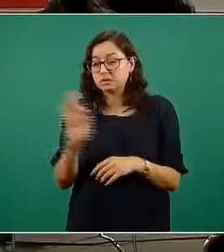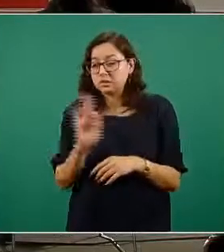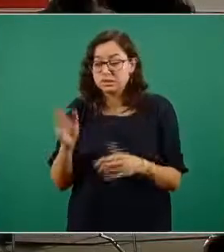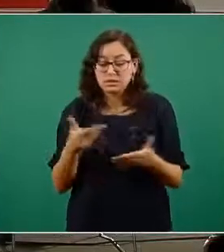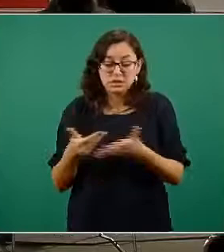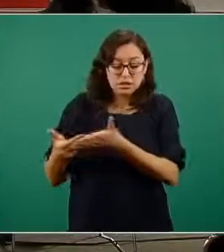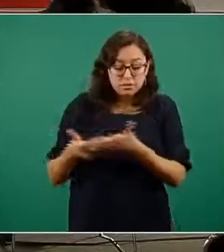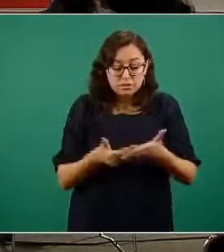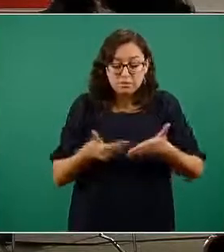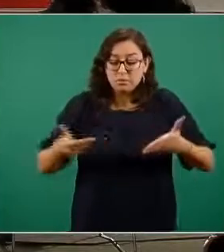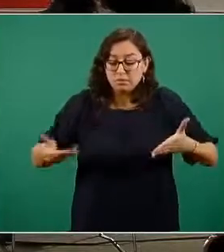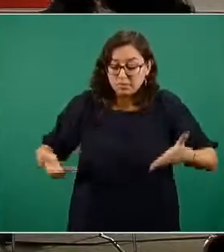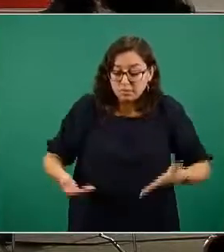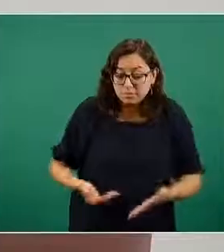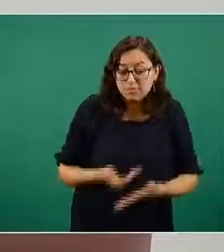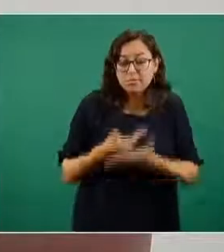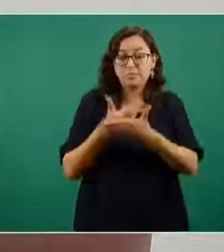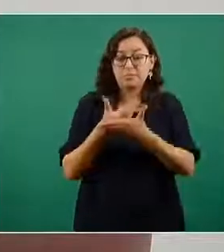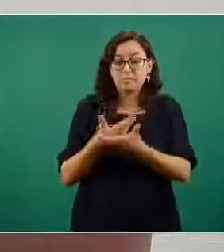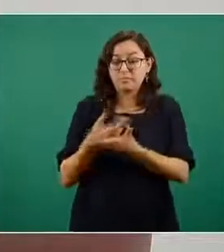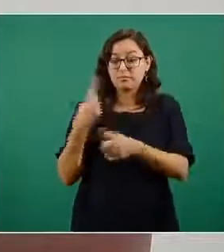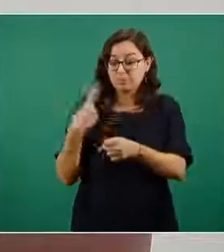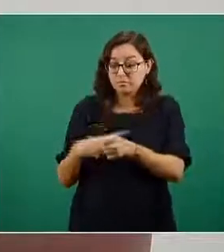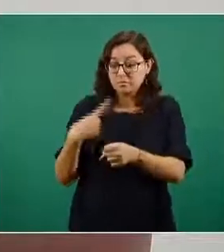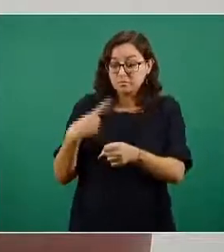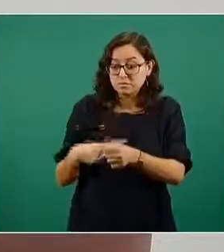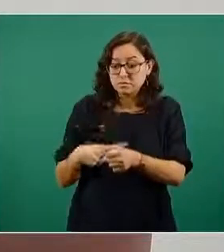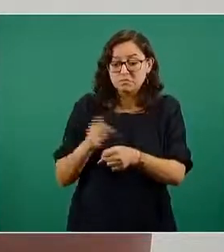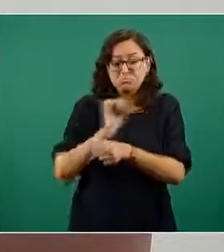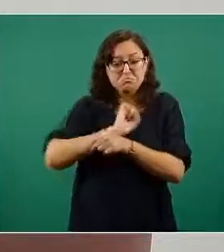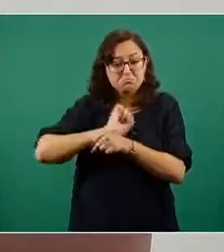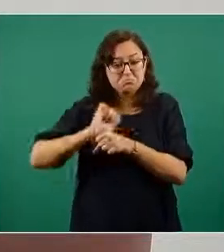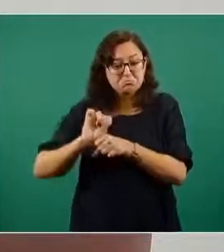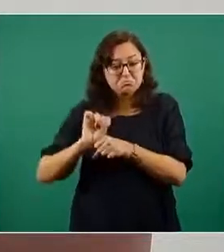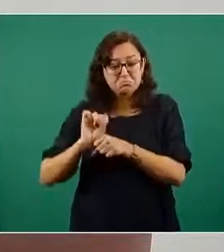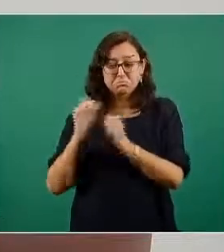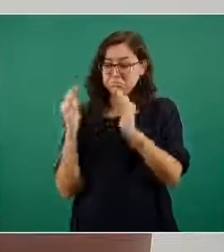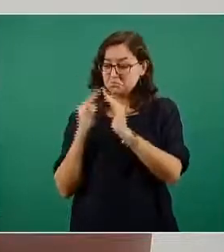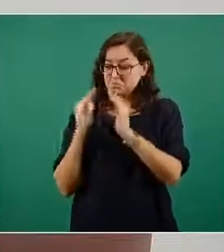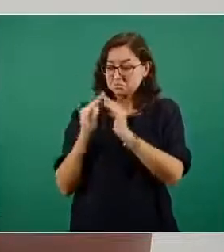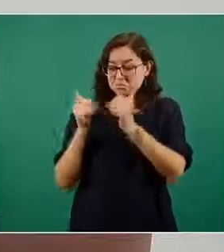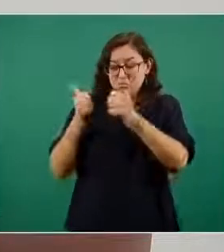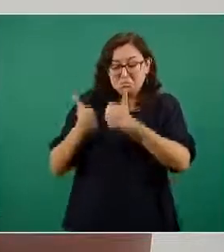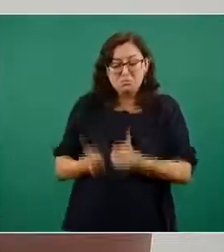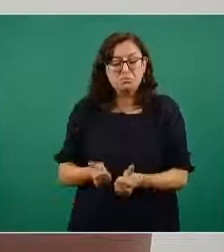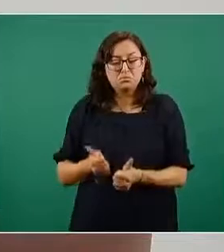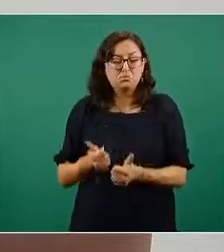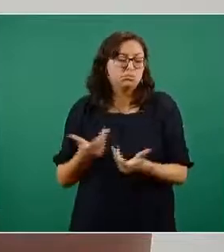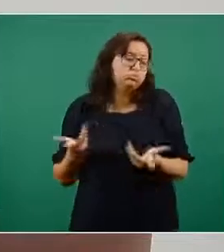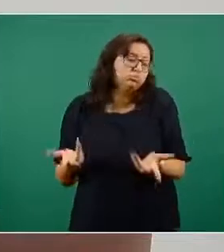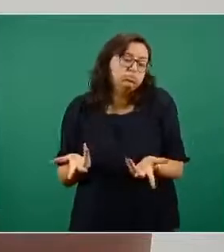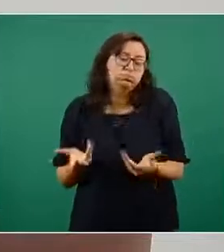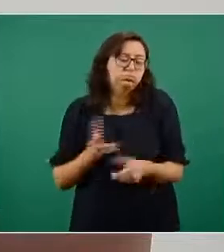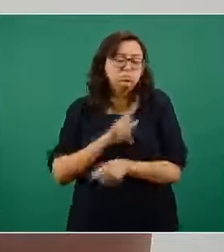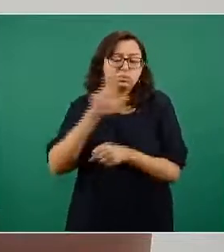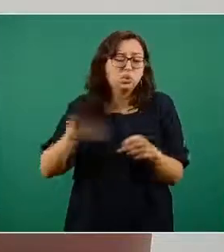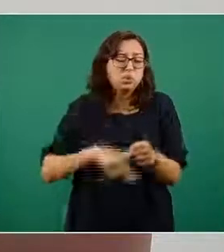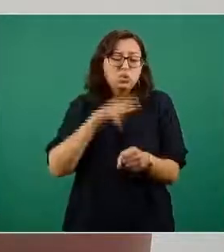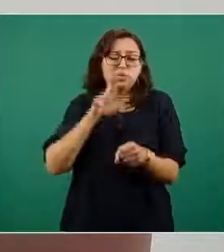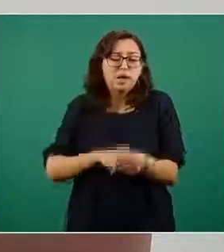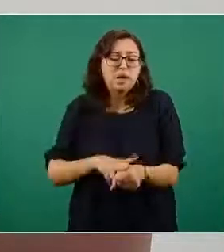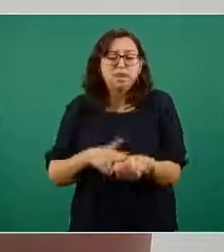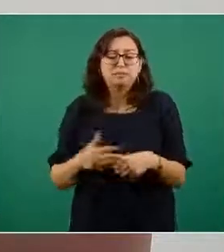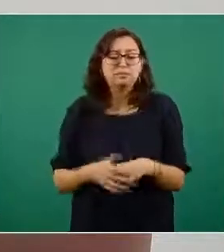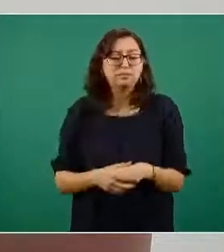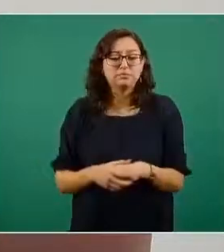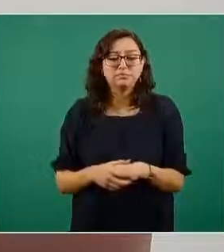nacida que está en condiciones de ir al domicilio pues los cuidados son exactamente los mismos